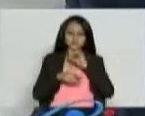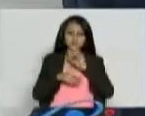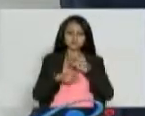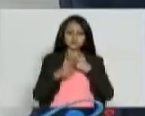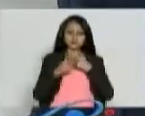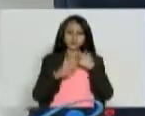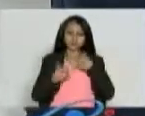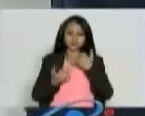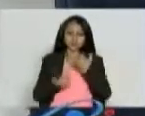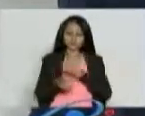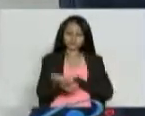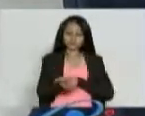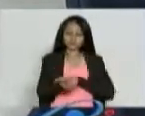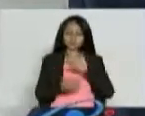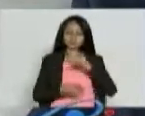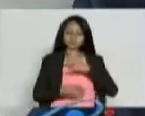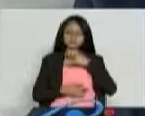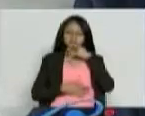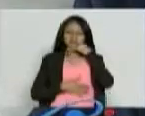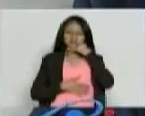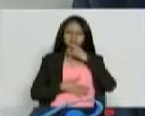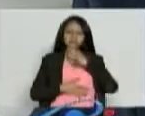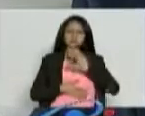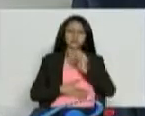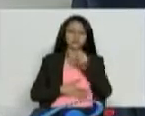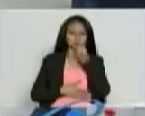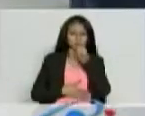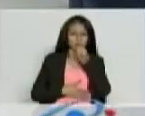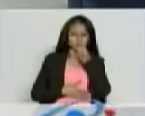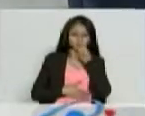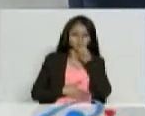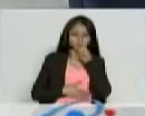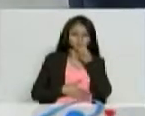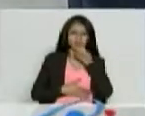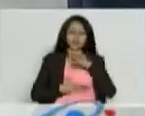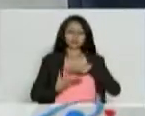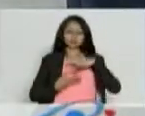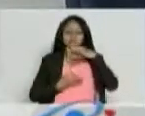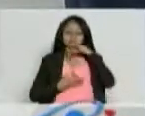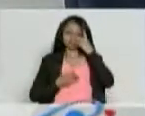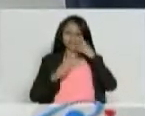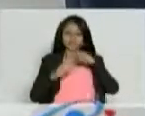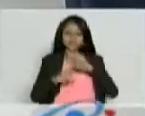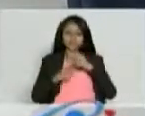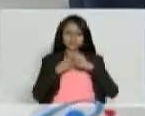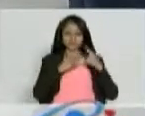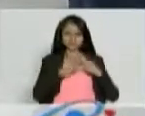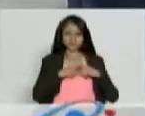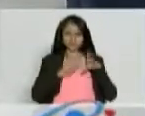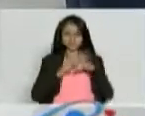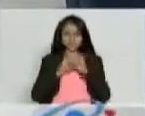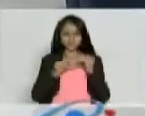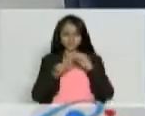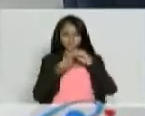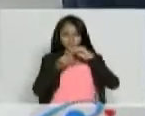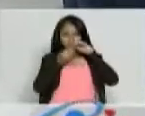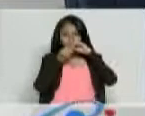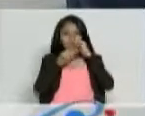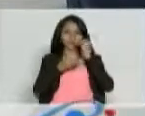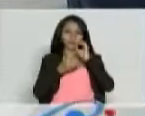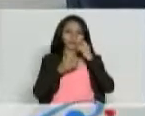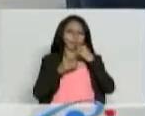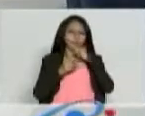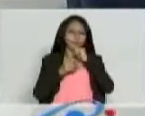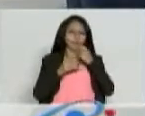pensamiento, la respiración, el alimento físico, el alimento espiritual. Todo suma o resta